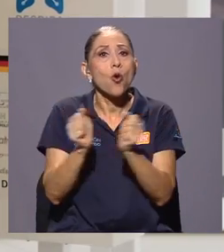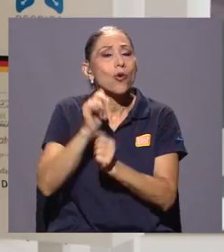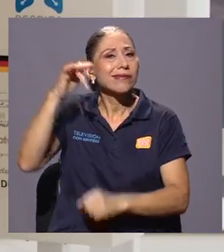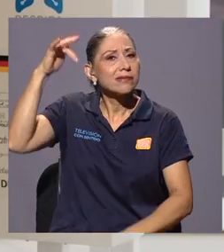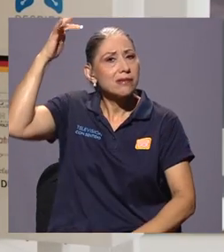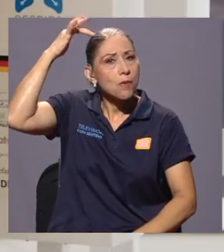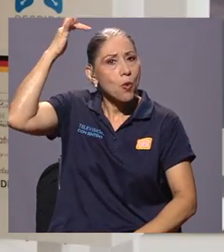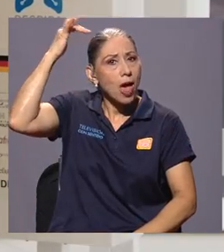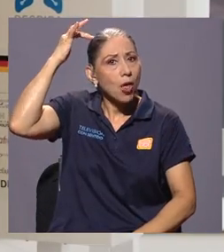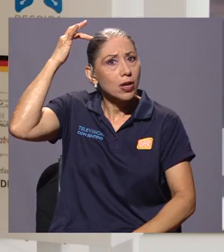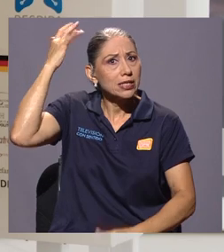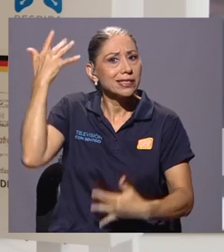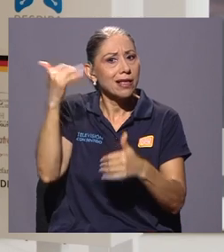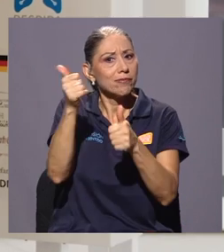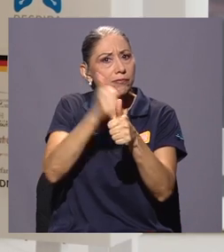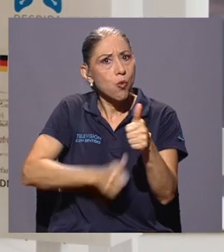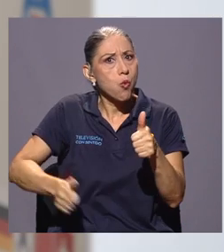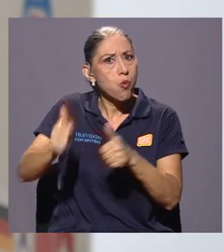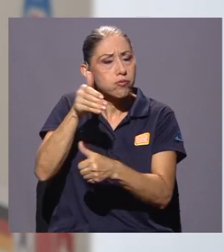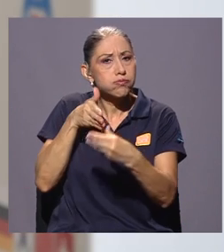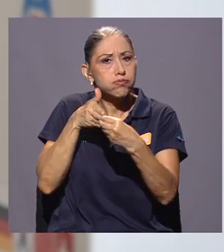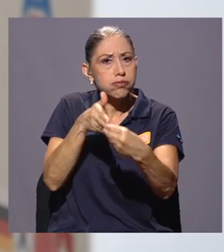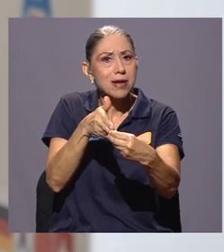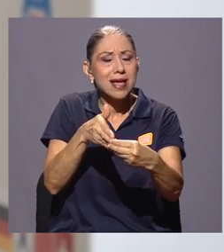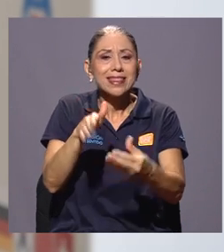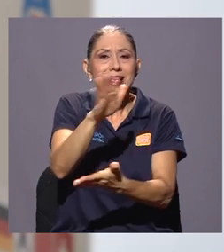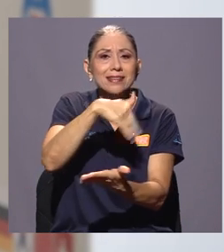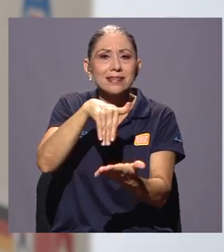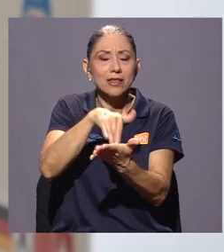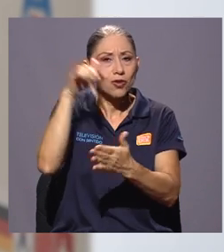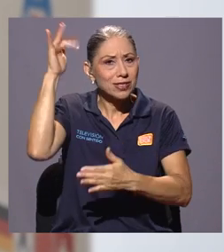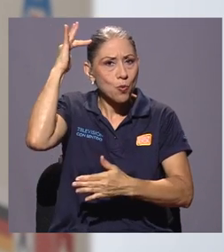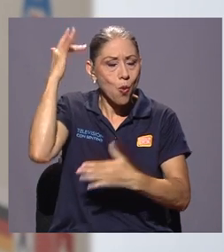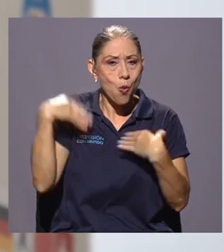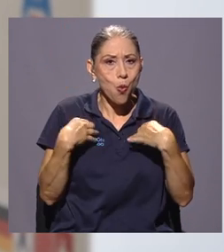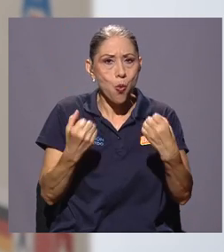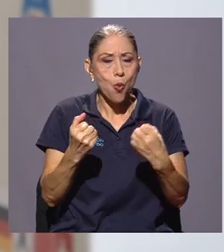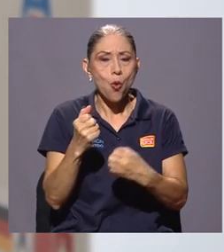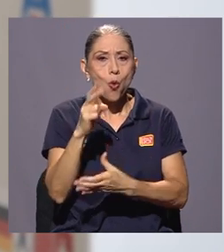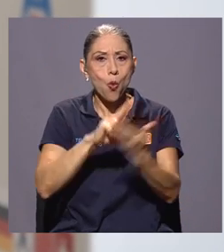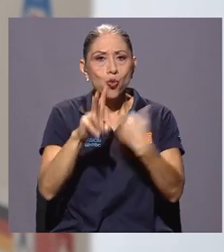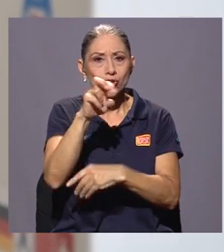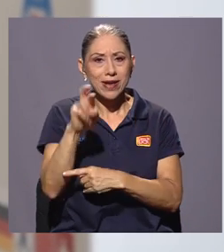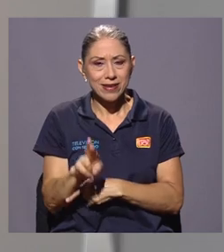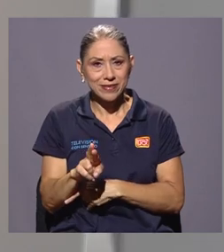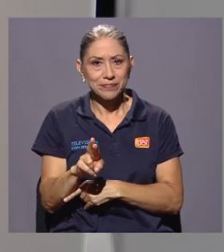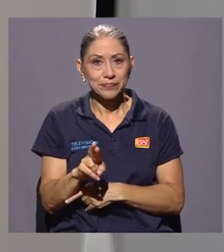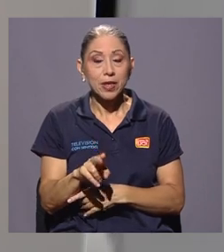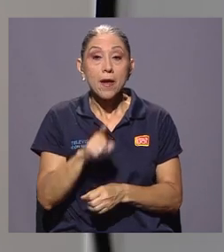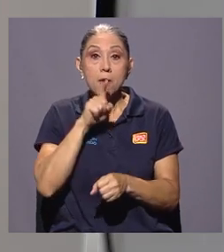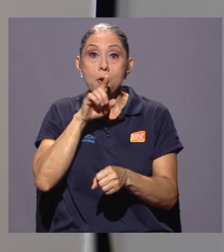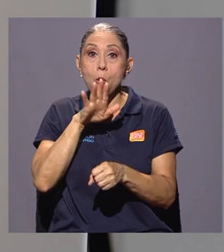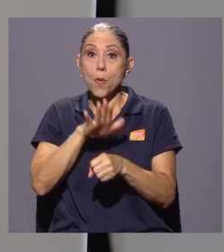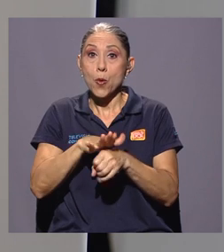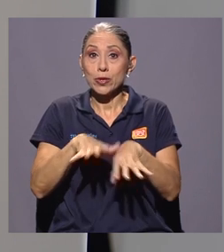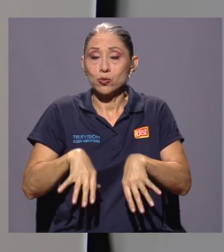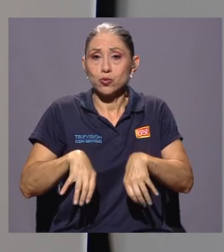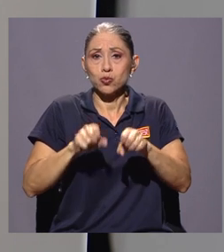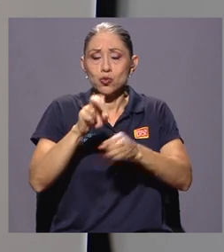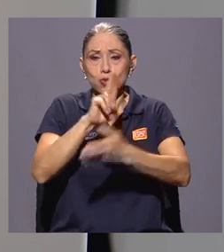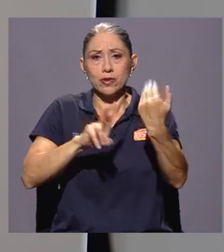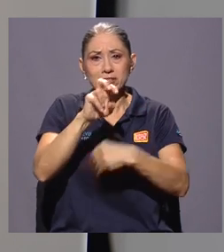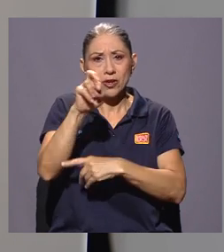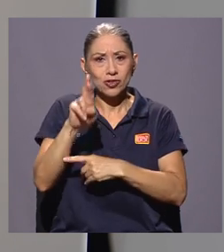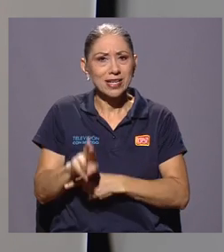simuladores de última generación del Centro de Simulación en Salud de la UCR. El compromiso asumido por la